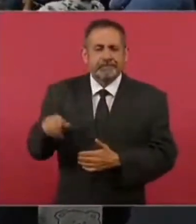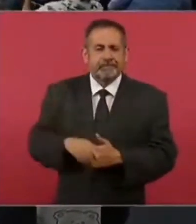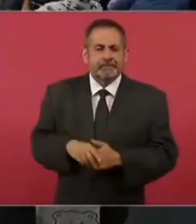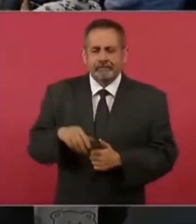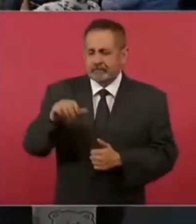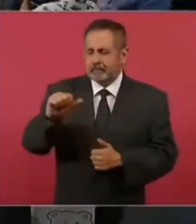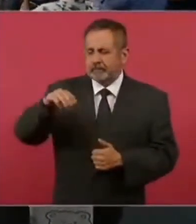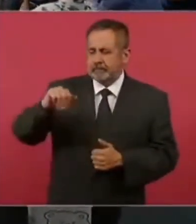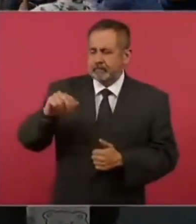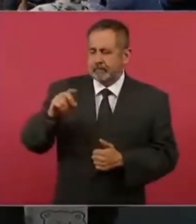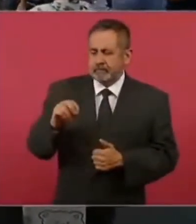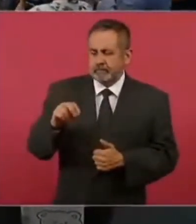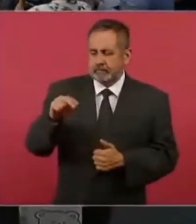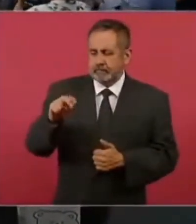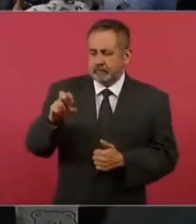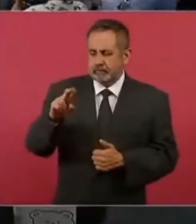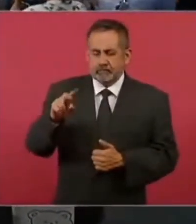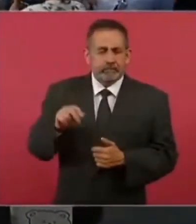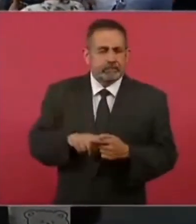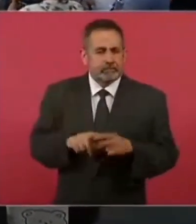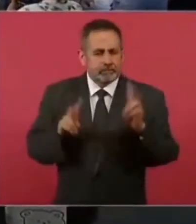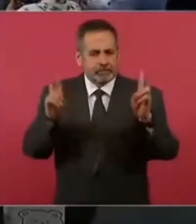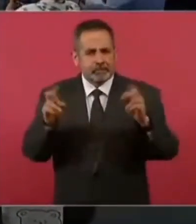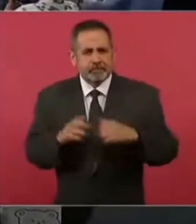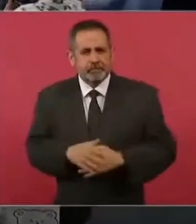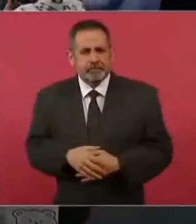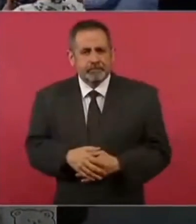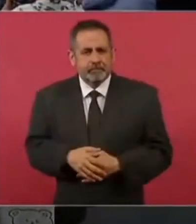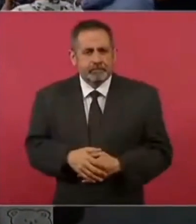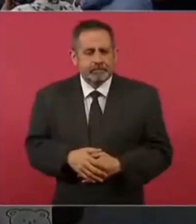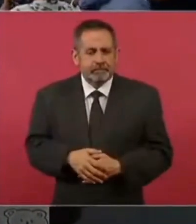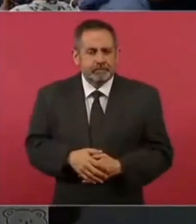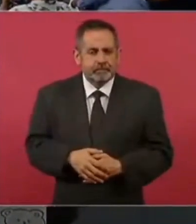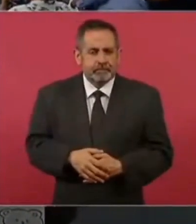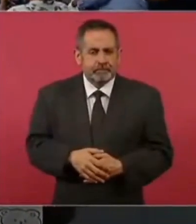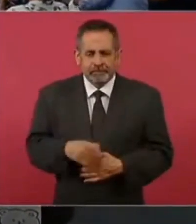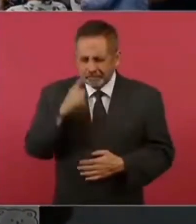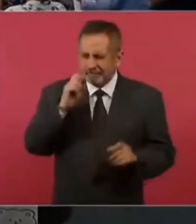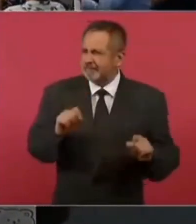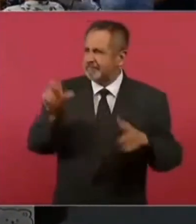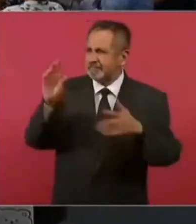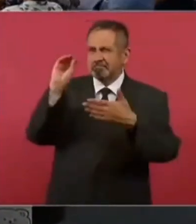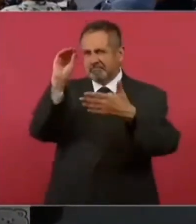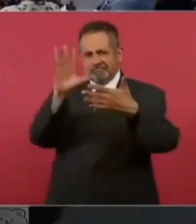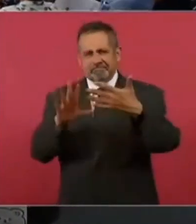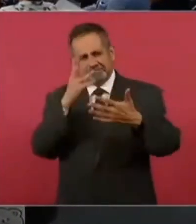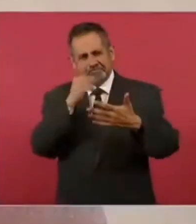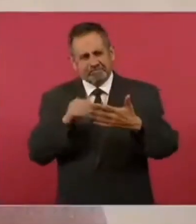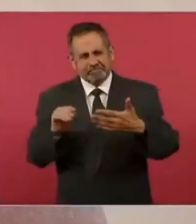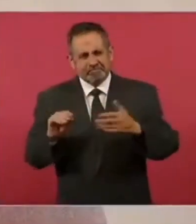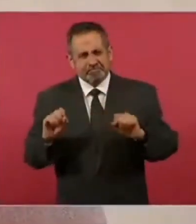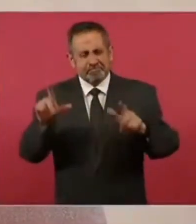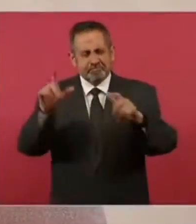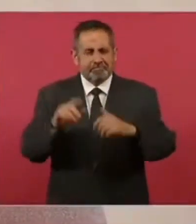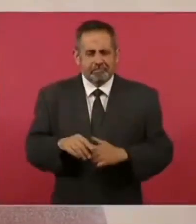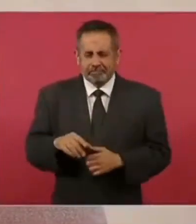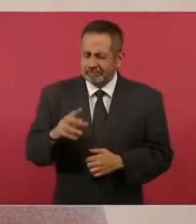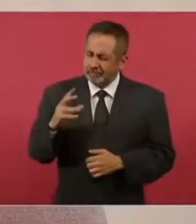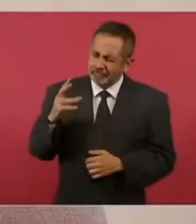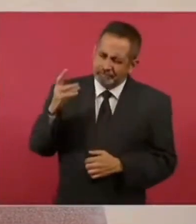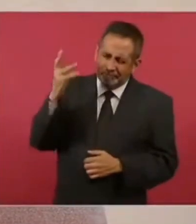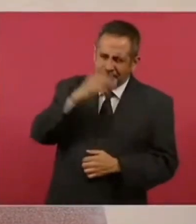Amado Nervo. Esa de que, vida. A él, pues, no. Es